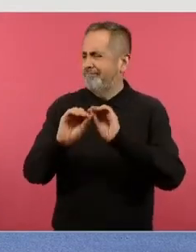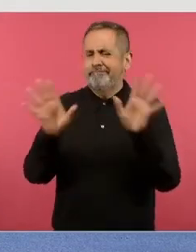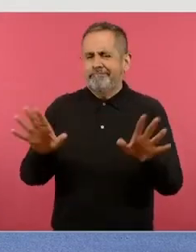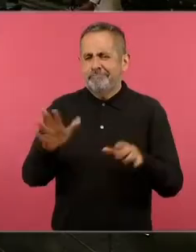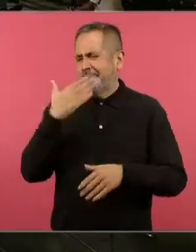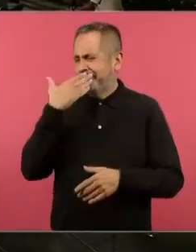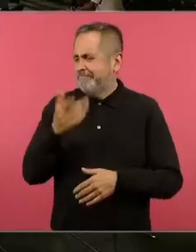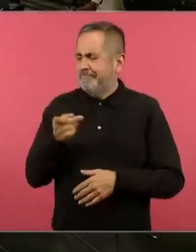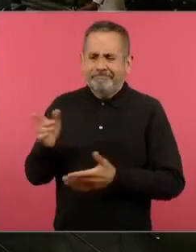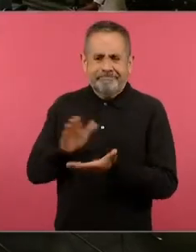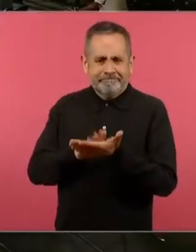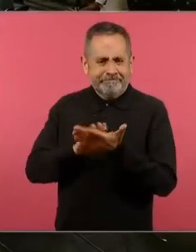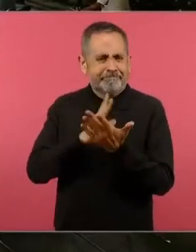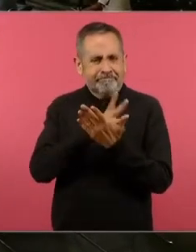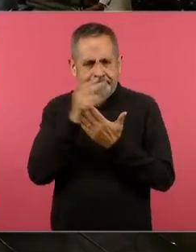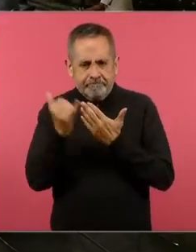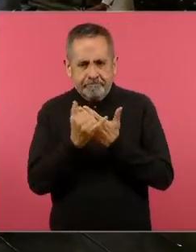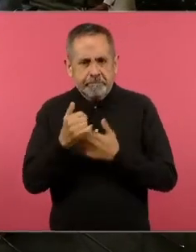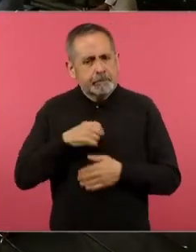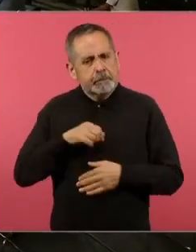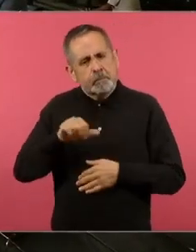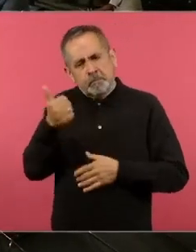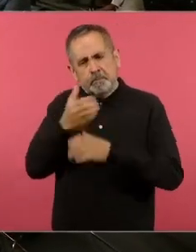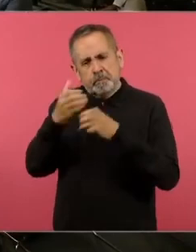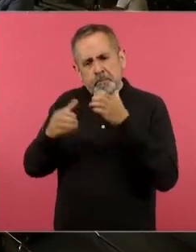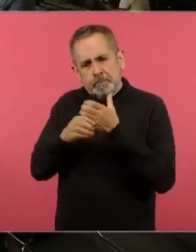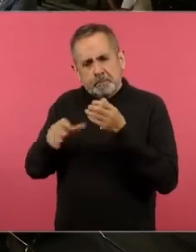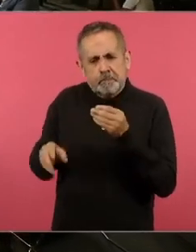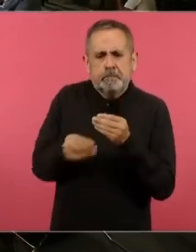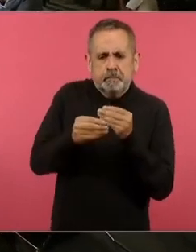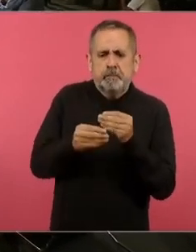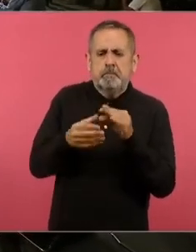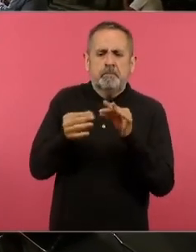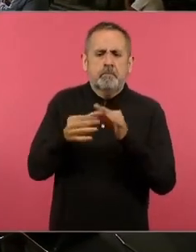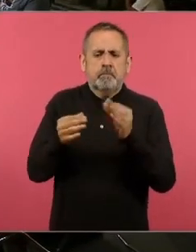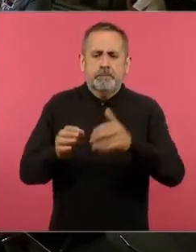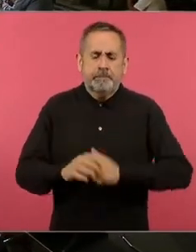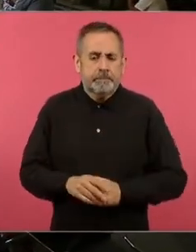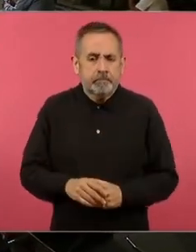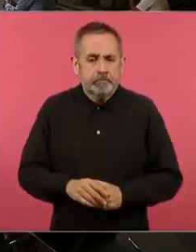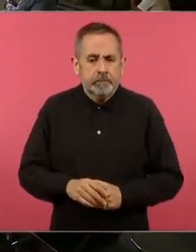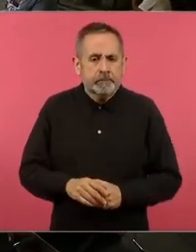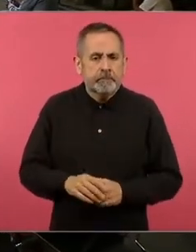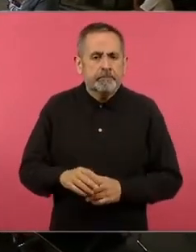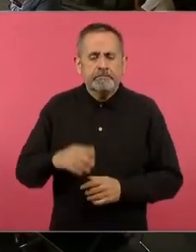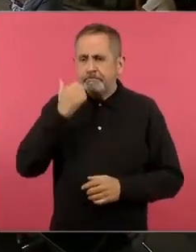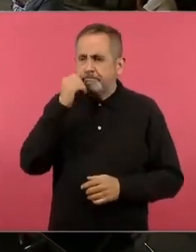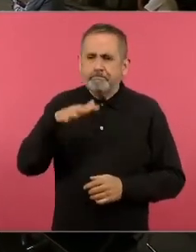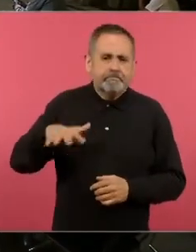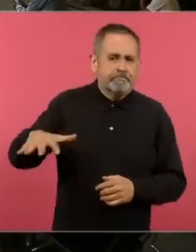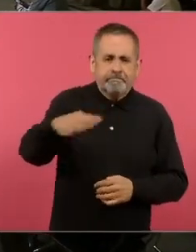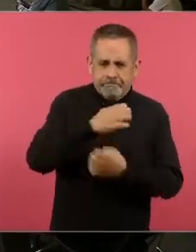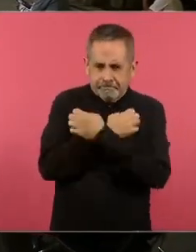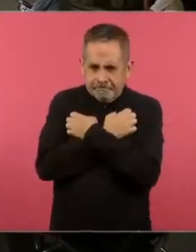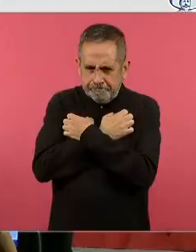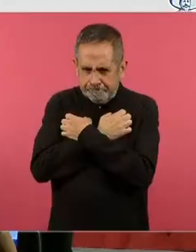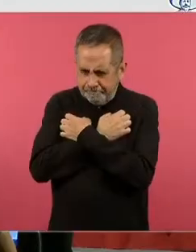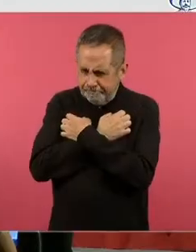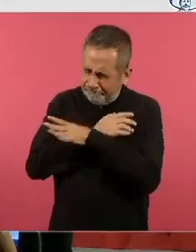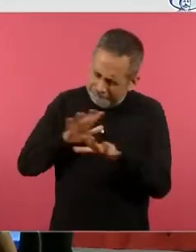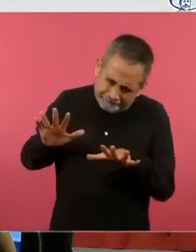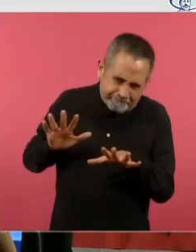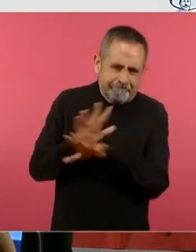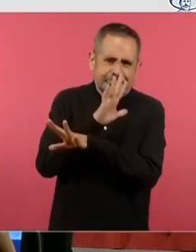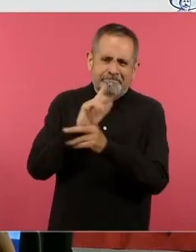sobre el tema de los proyectos pero yo quisiera decir que lo que estamos buscando es transformar la educación y